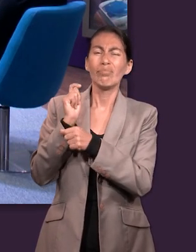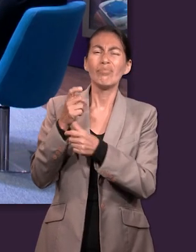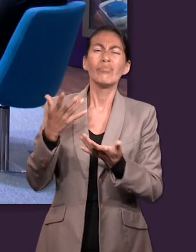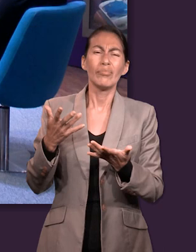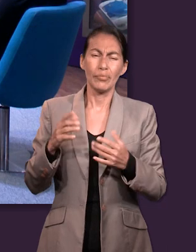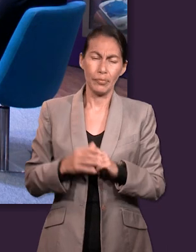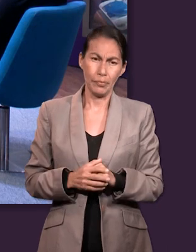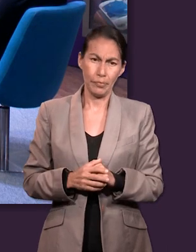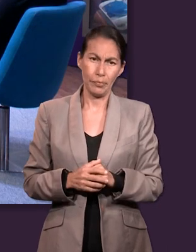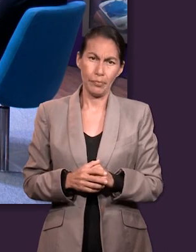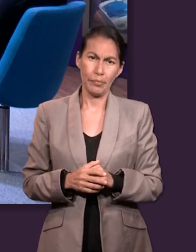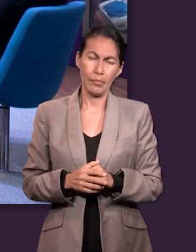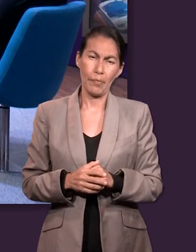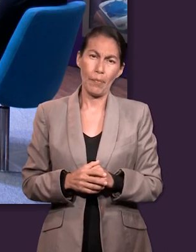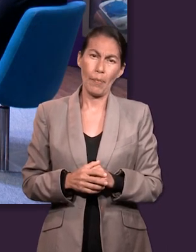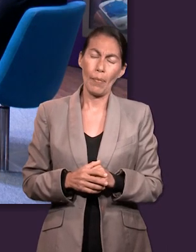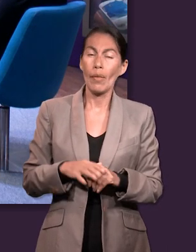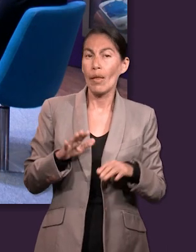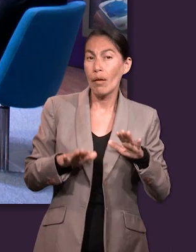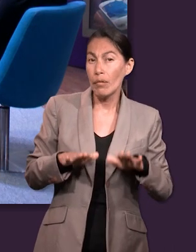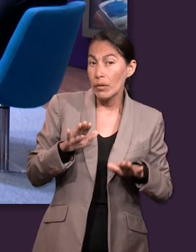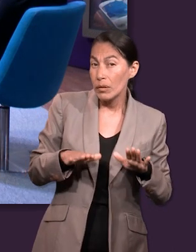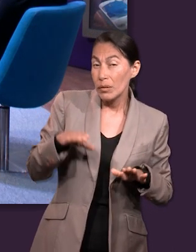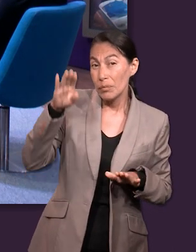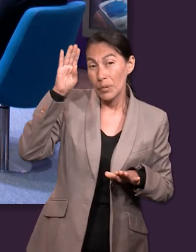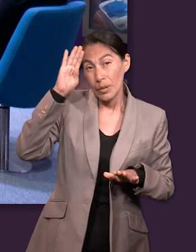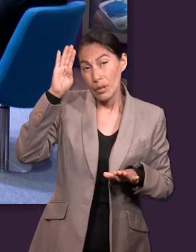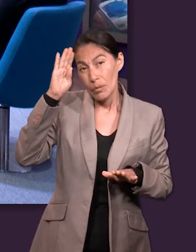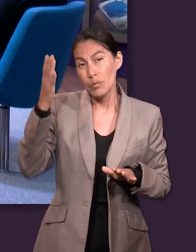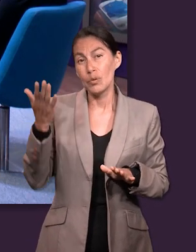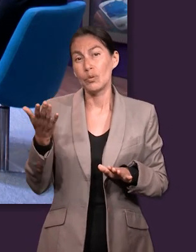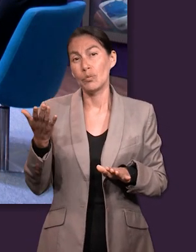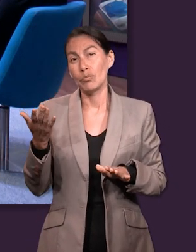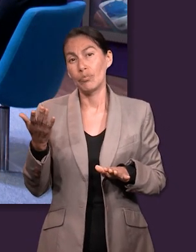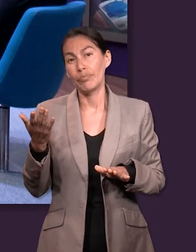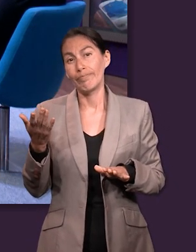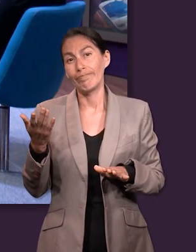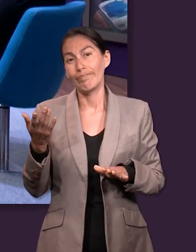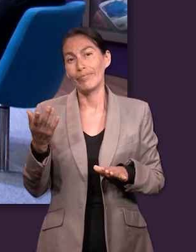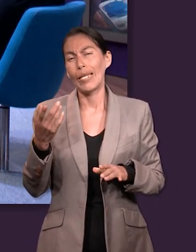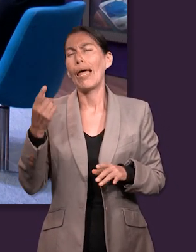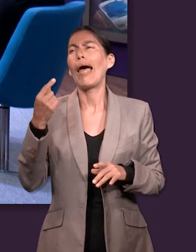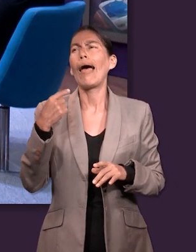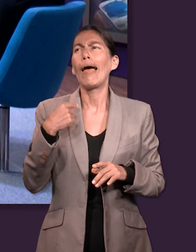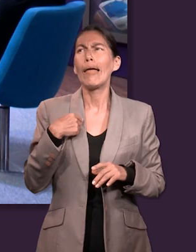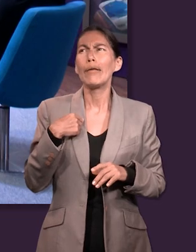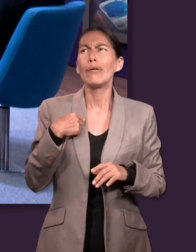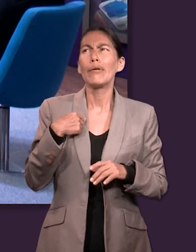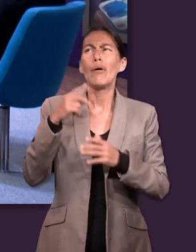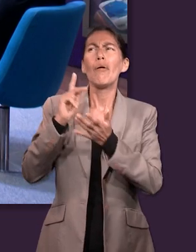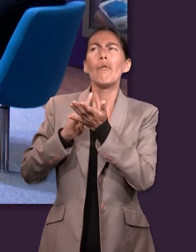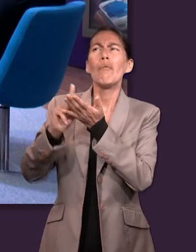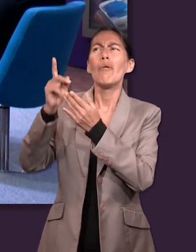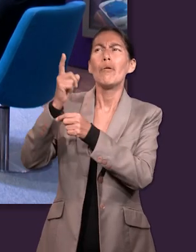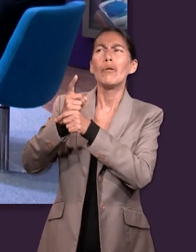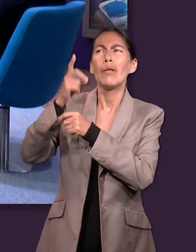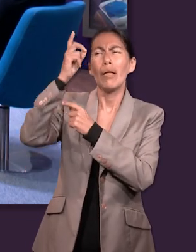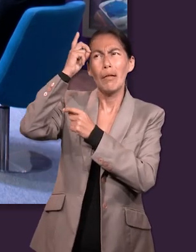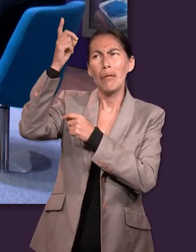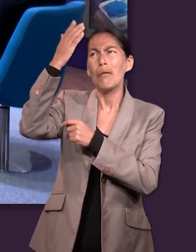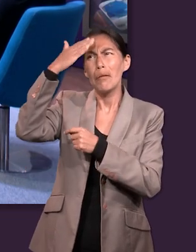asegurarnos o querer pensar que si conociéramos la voluntad de Dios,